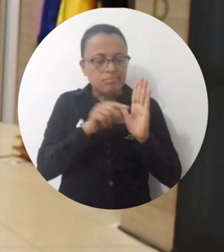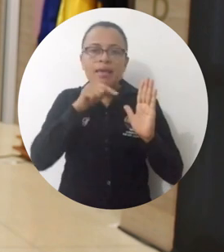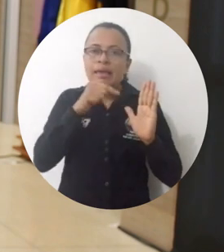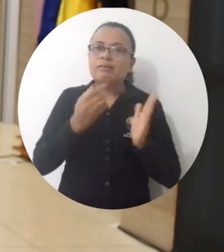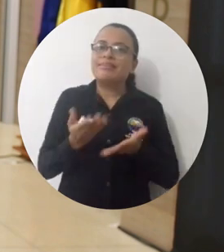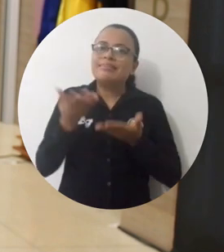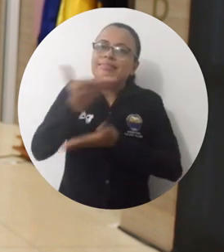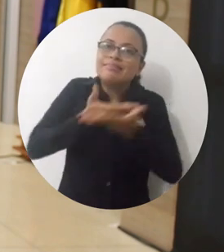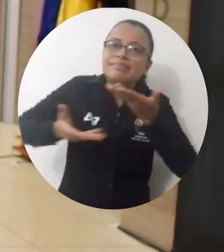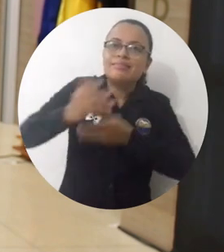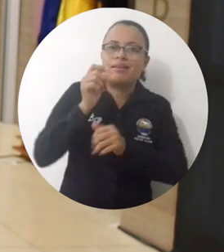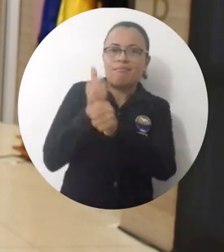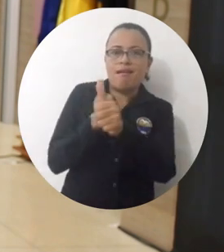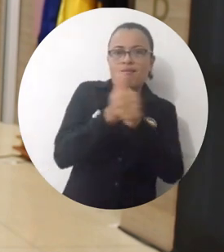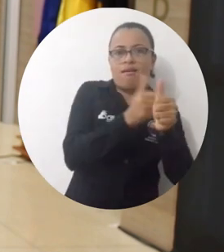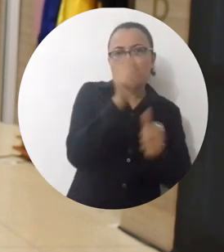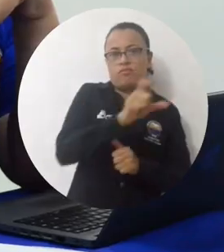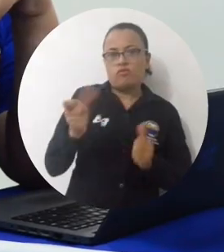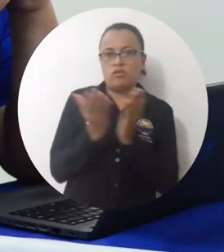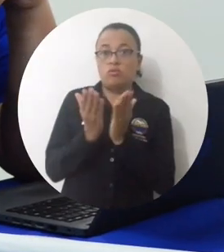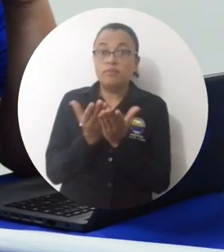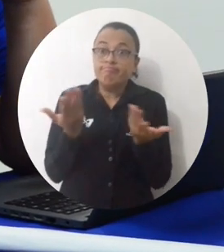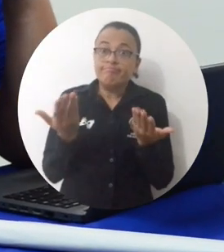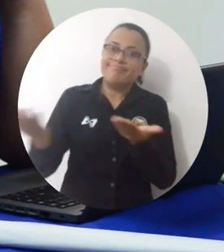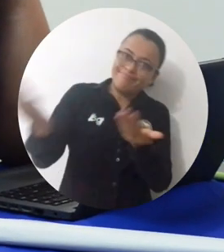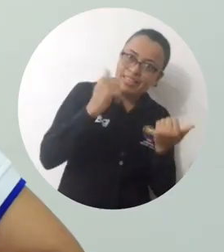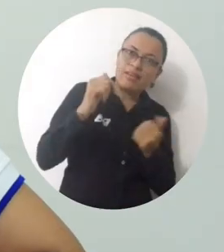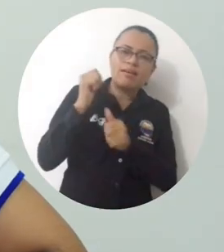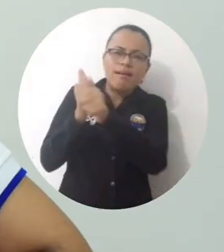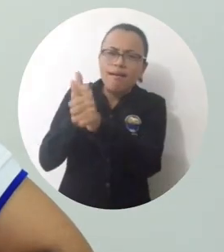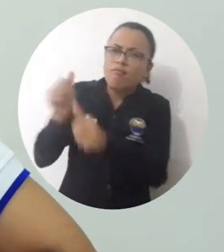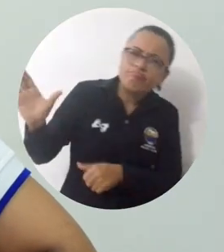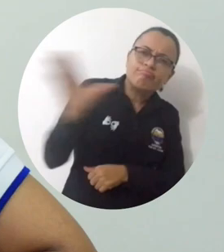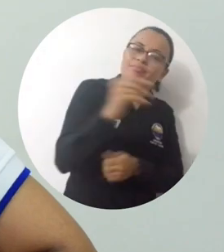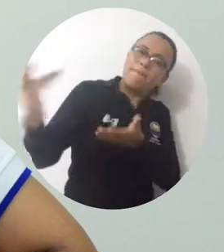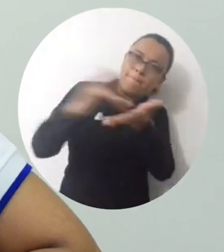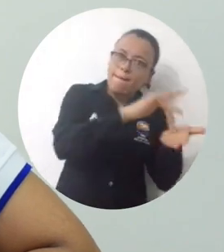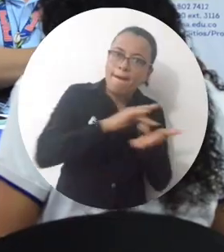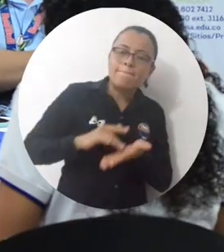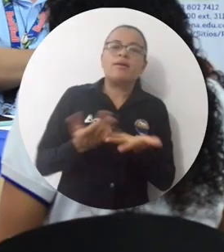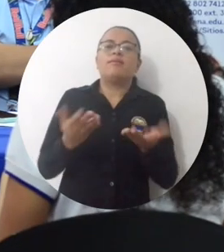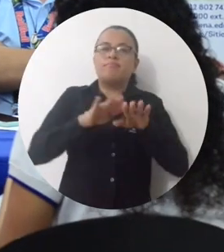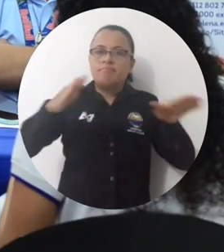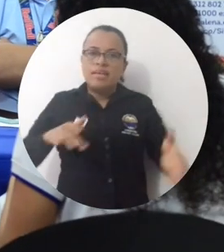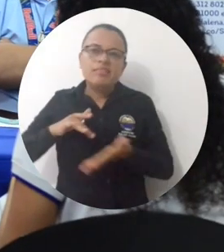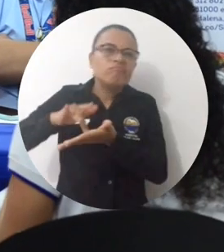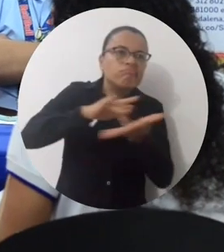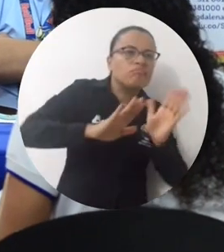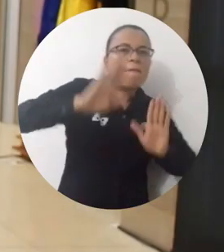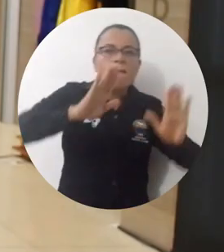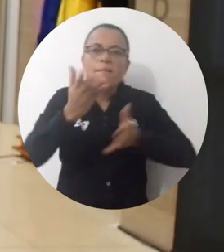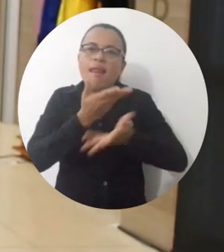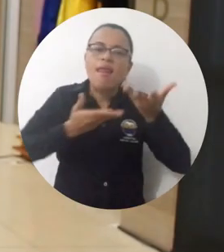cada uno de los estudiantes así que la invitación es para todos los estudiantes de la Universidad del Magdalena a participar de las mesas, a interactuar en los